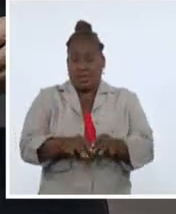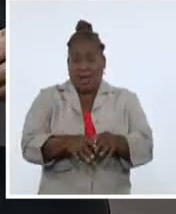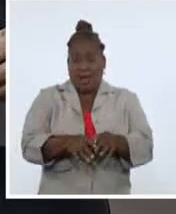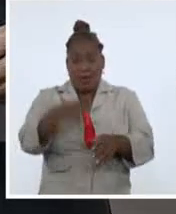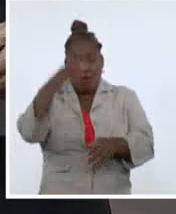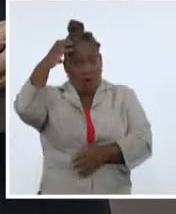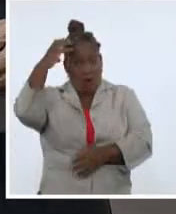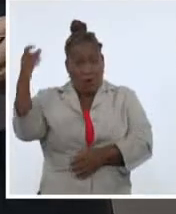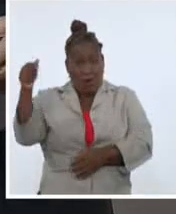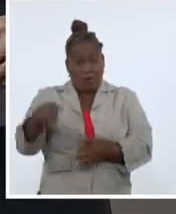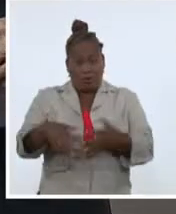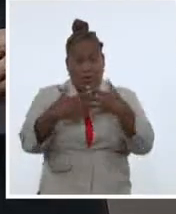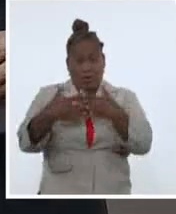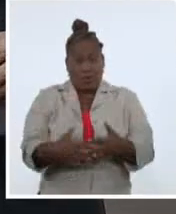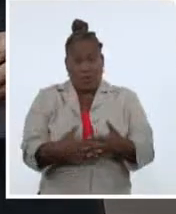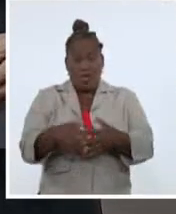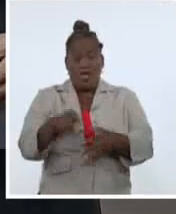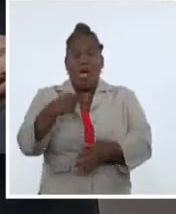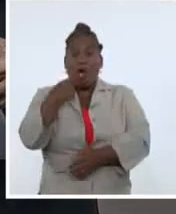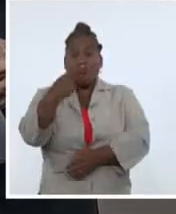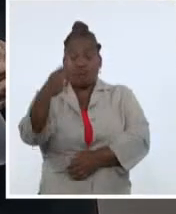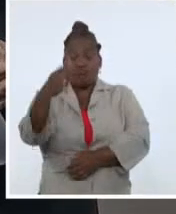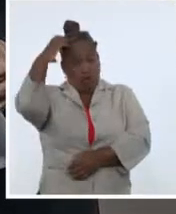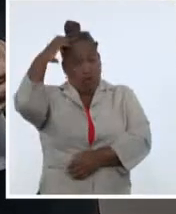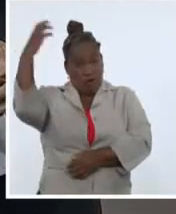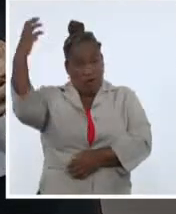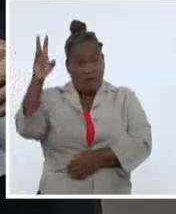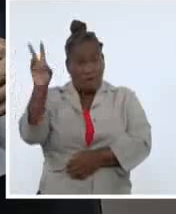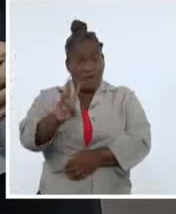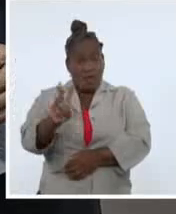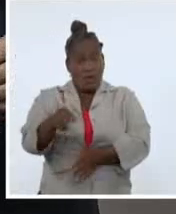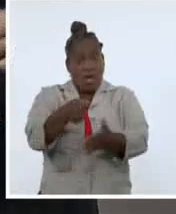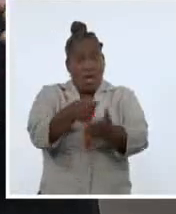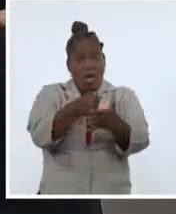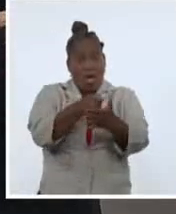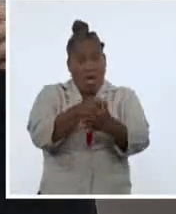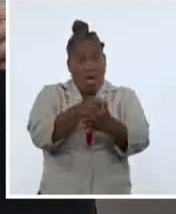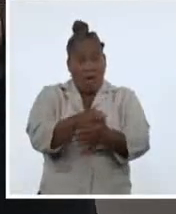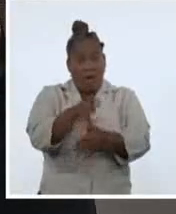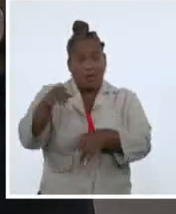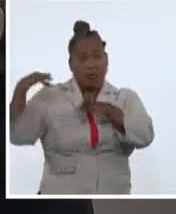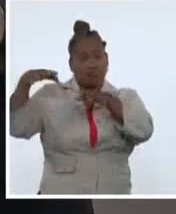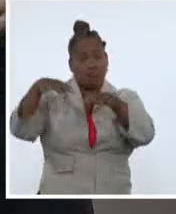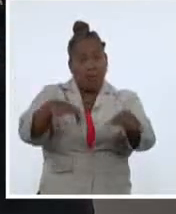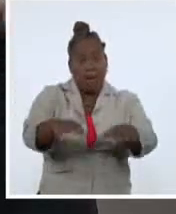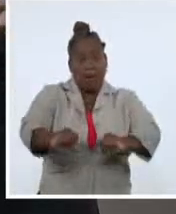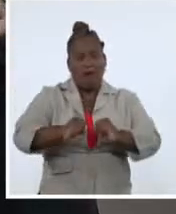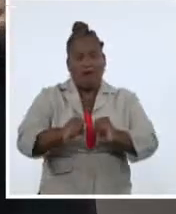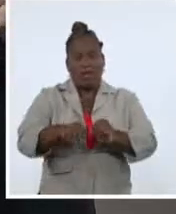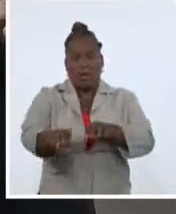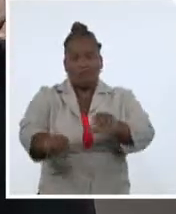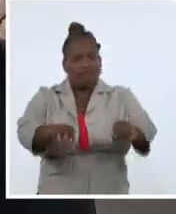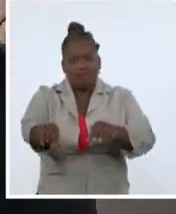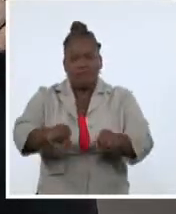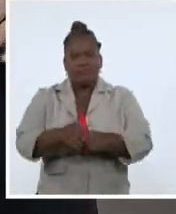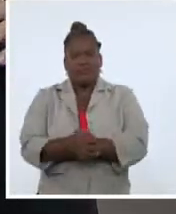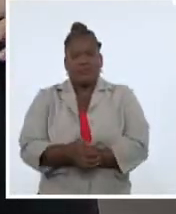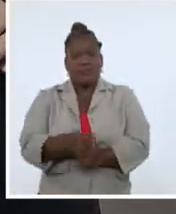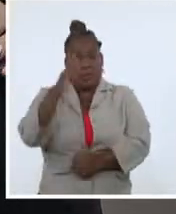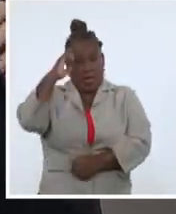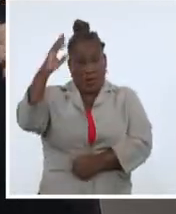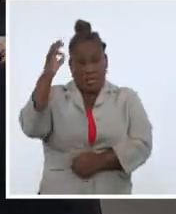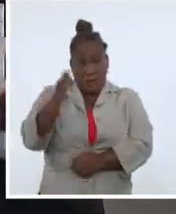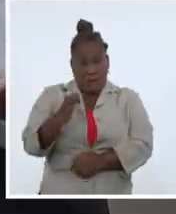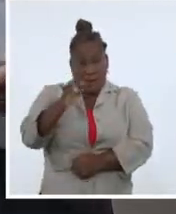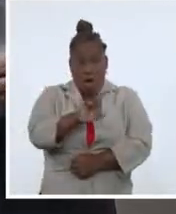John Kerry, quien además acusó al gobierno venezolano de enfrentar a manifestantes pacíficos por la fuerza. Si recordamos bien lo acontecido